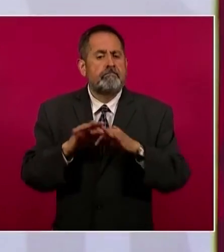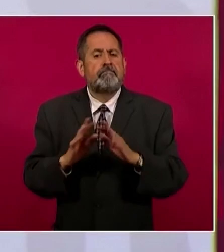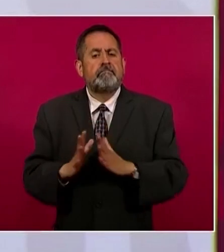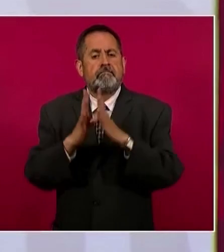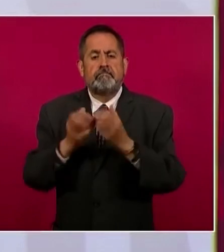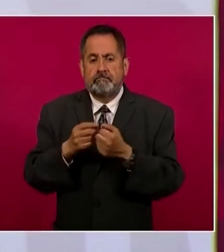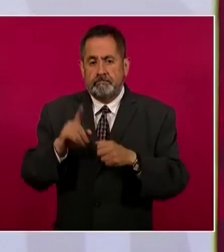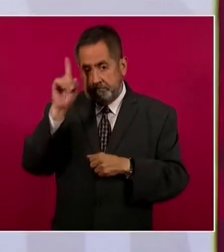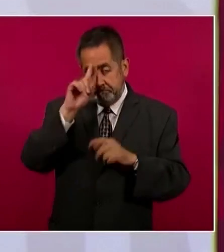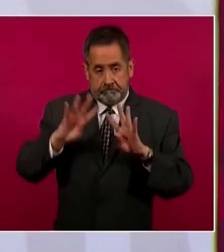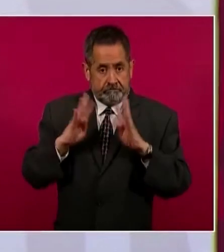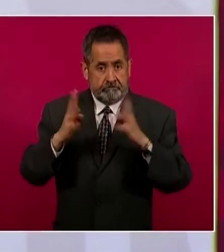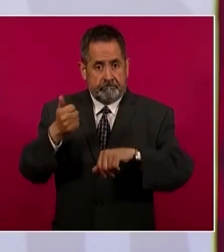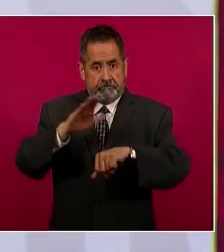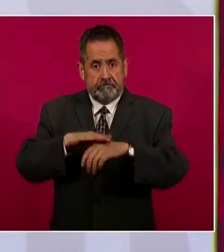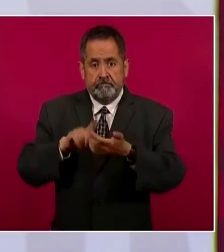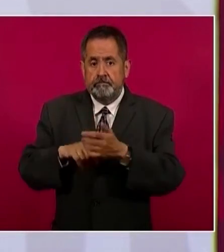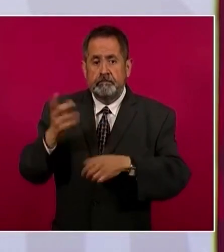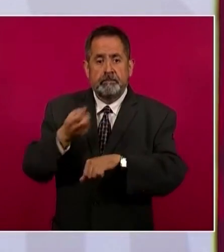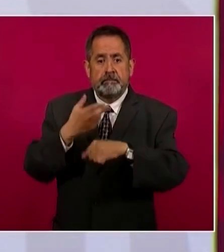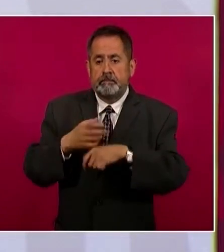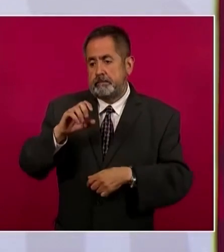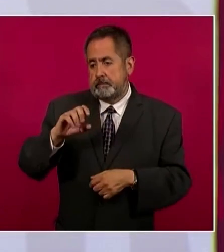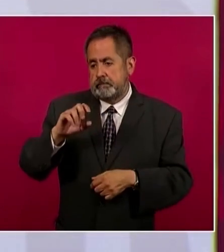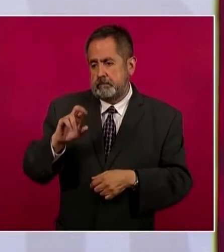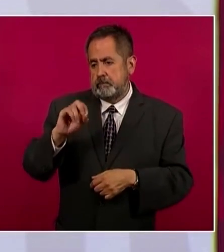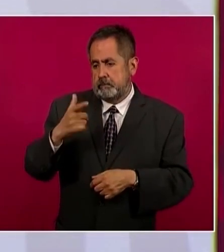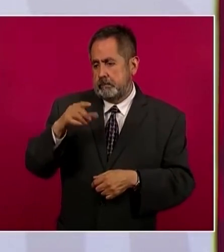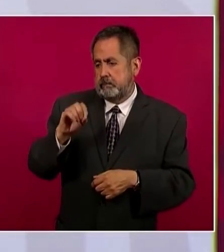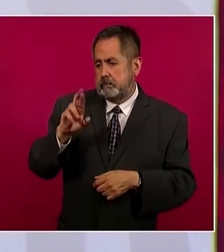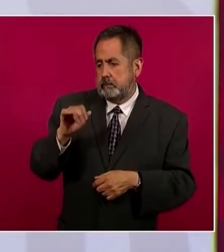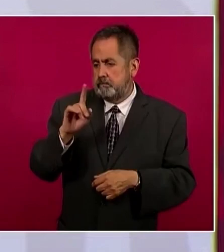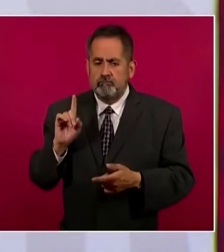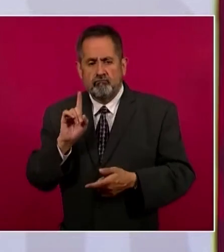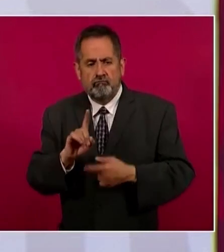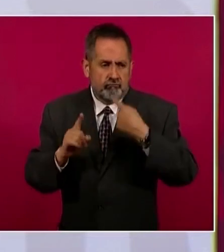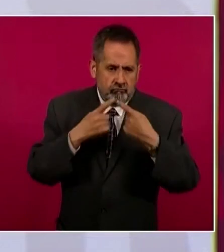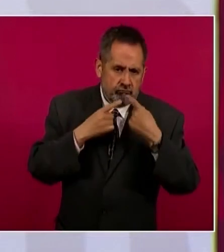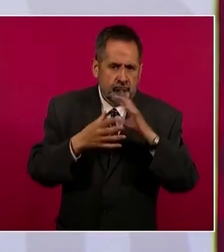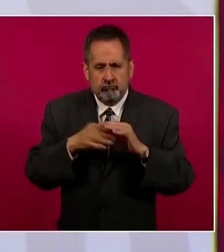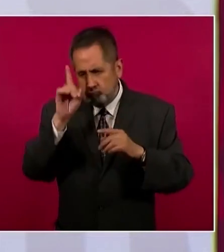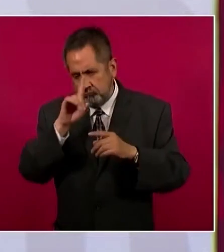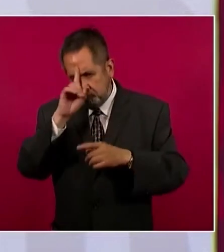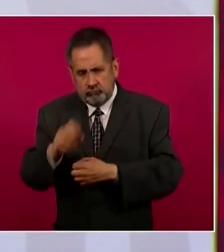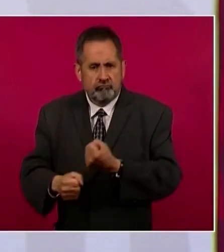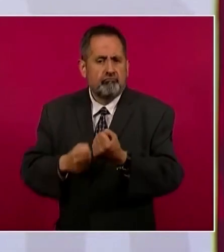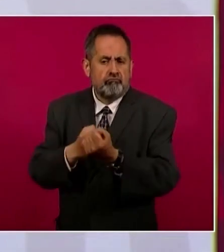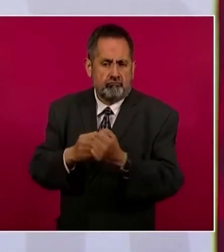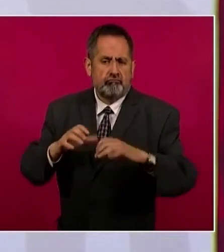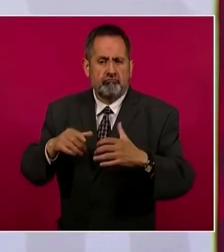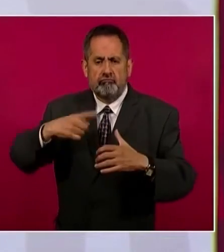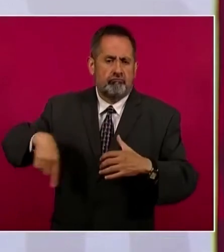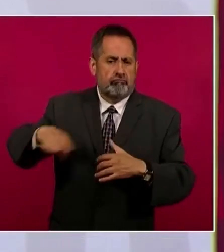consejos de administración cada mes del secretario de Hacienda, Rogelio Ramírez de la O, para ayudarnos en esta parte de fortalecer financieramente